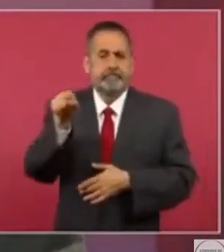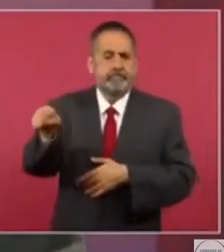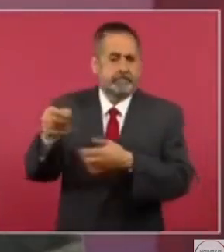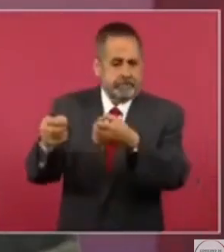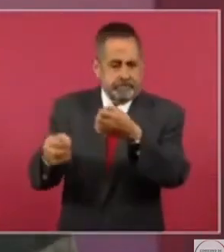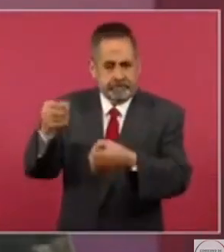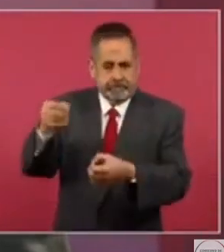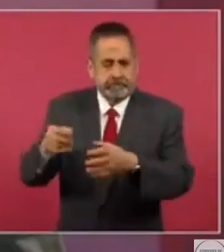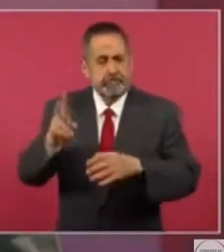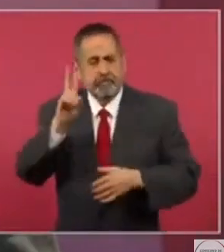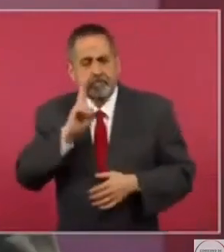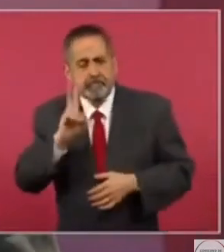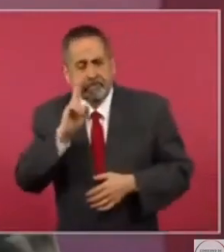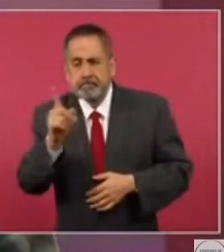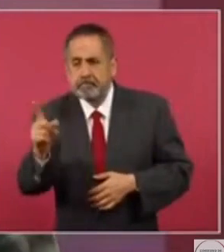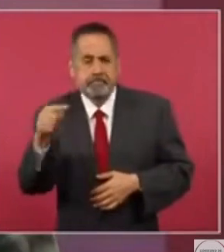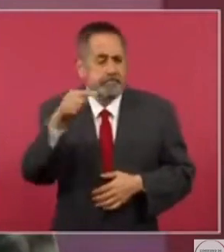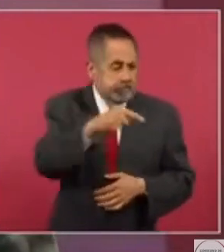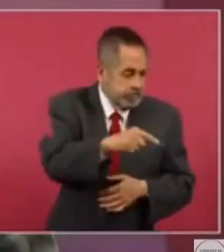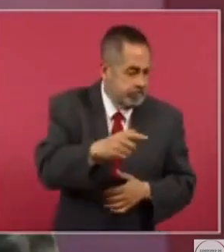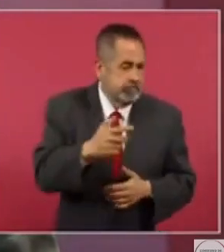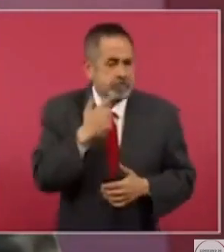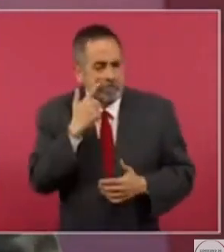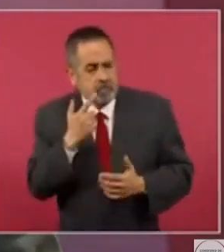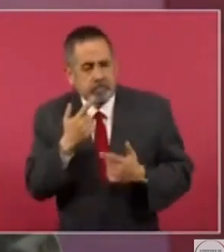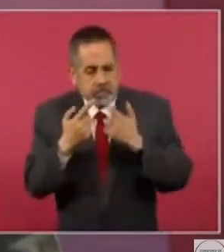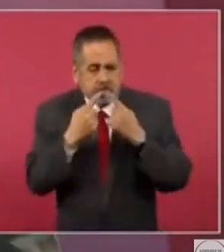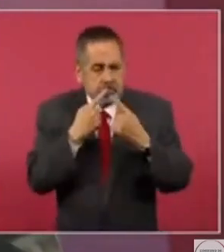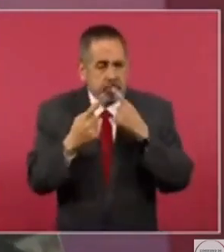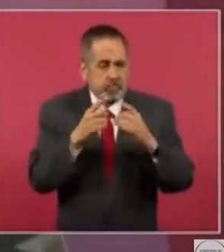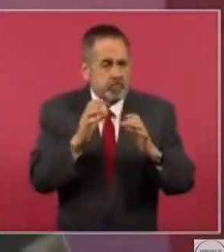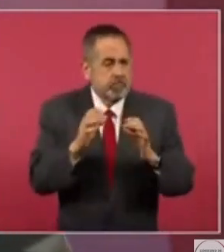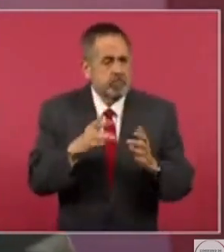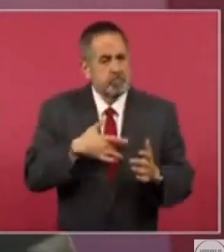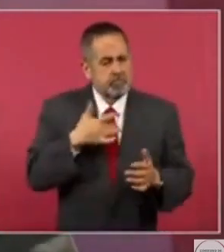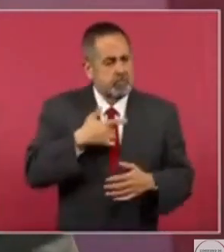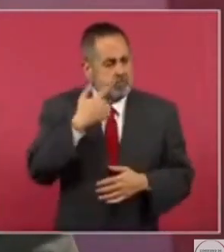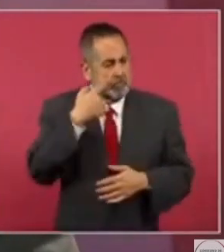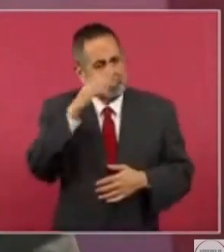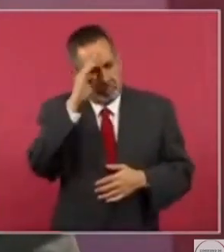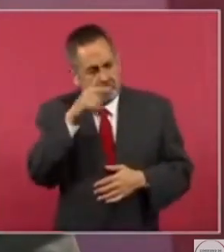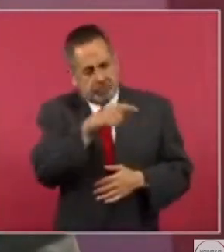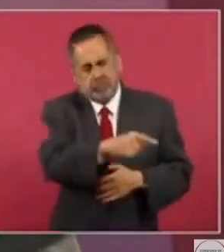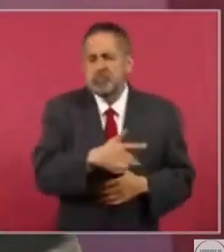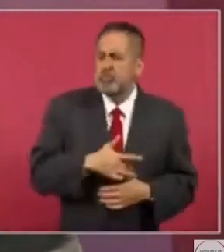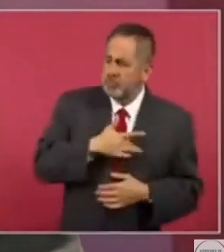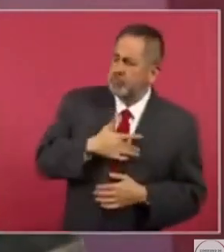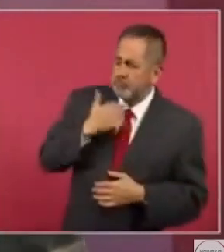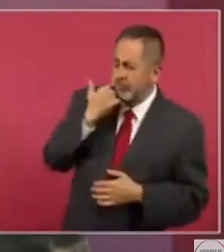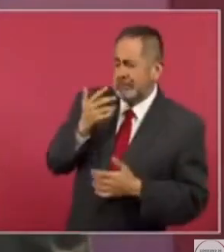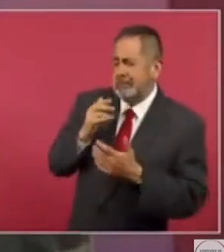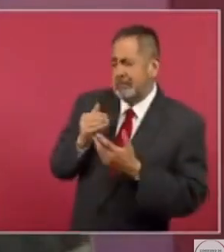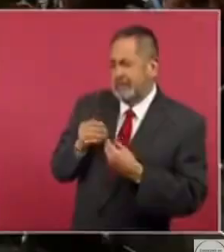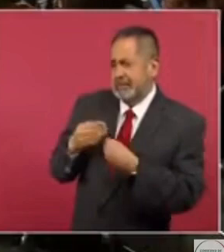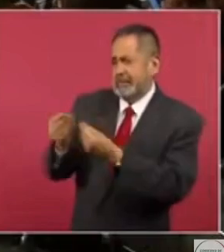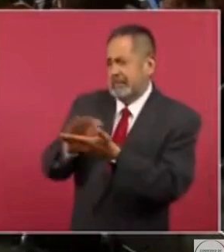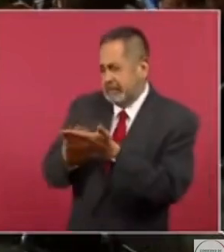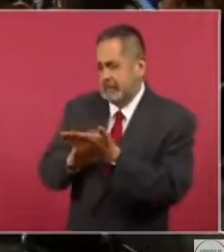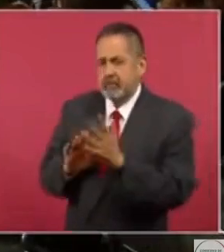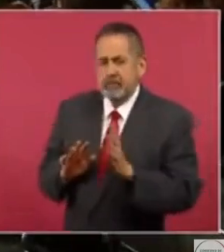podrían tomar en consideración de que hay esa disposición